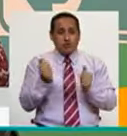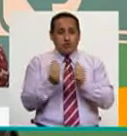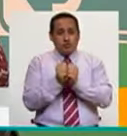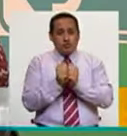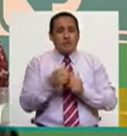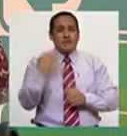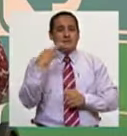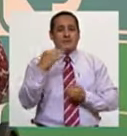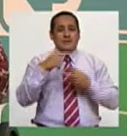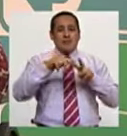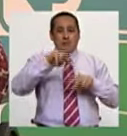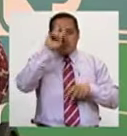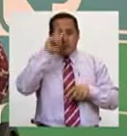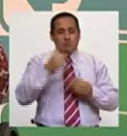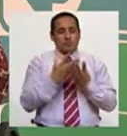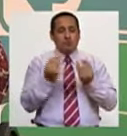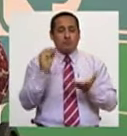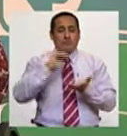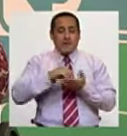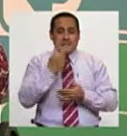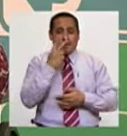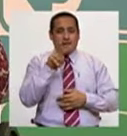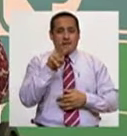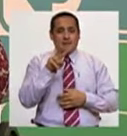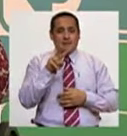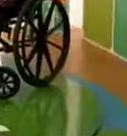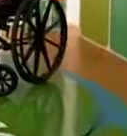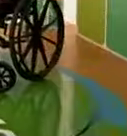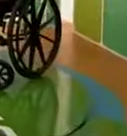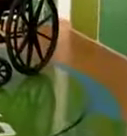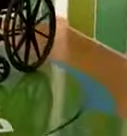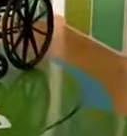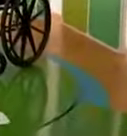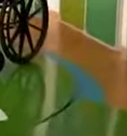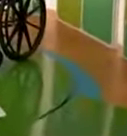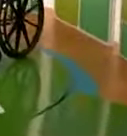bonito y siempre por TV Perú. Mucho más que ver.